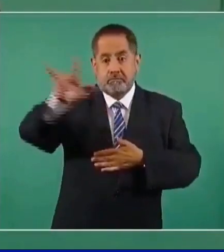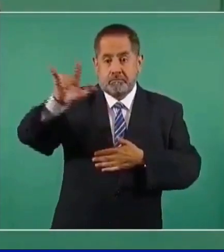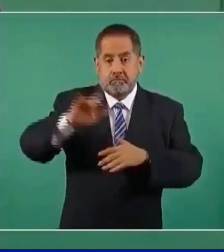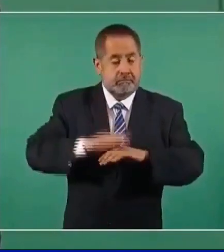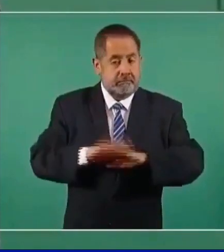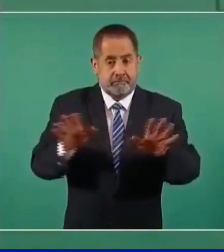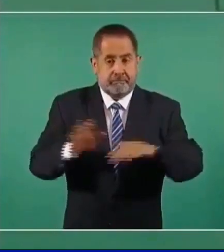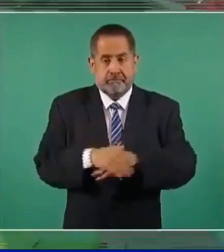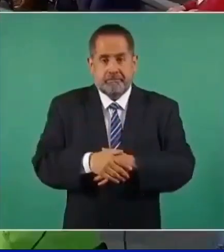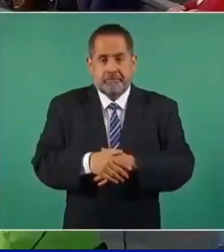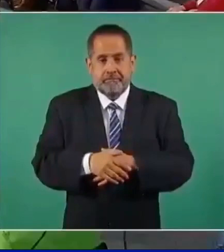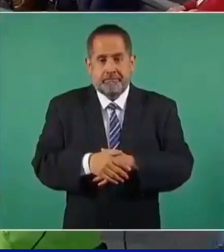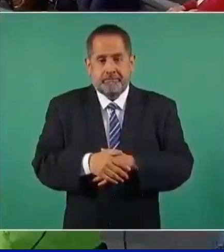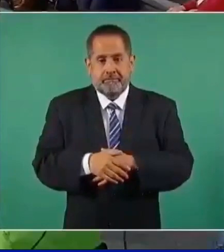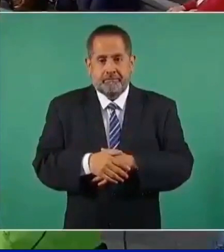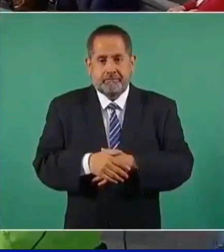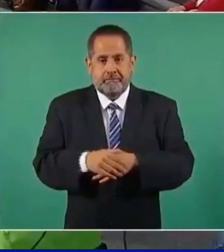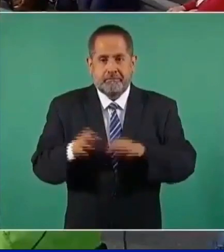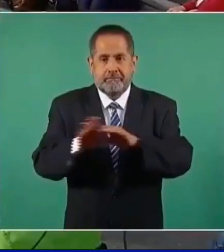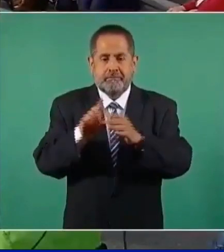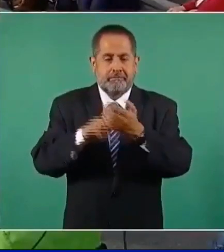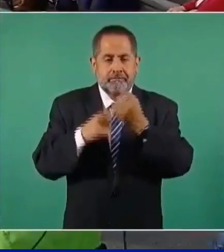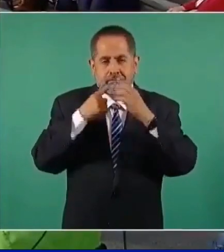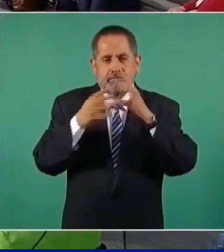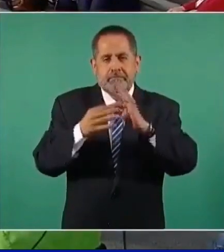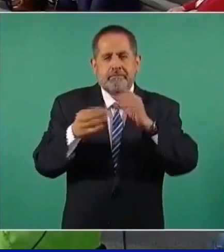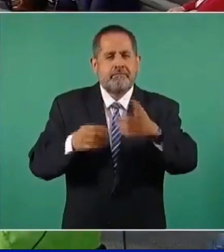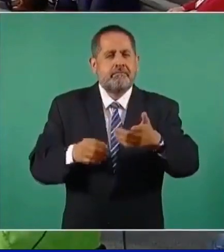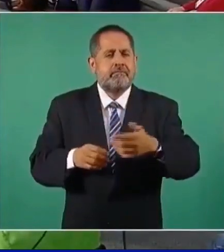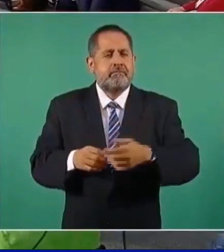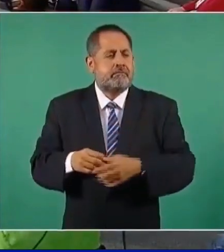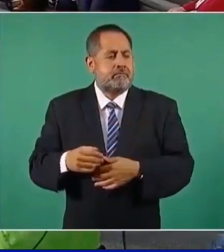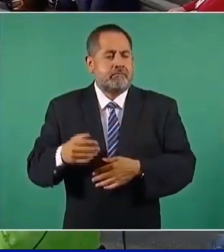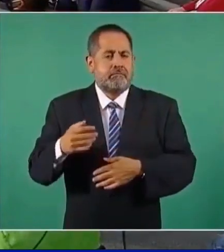presidencia. Nada más rápido. Usted no es un cobarde porque así le dijo Ricardo Anaya también. ¡Gracias!